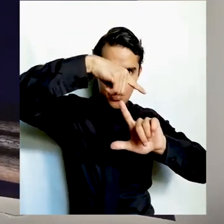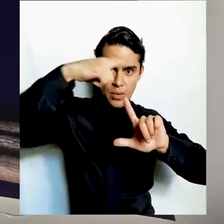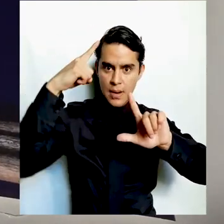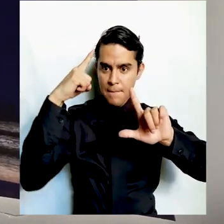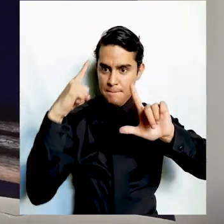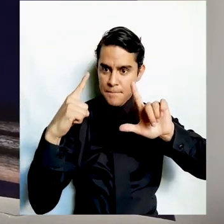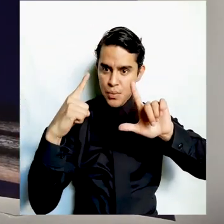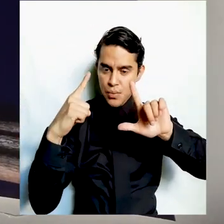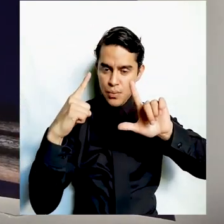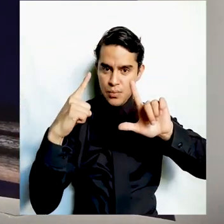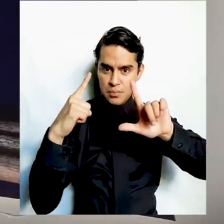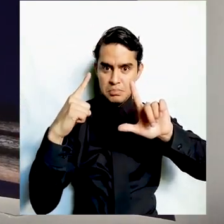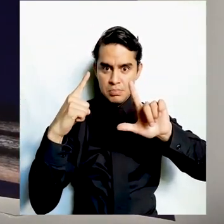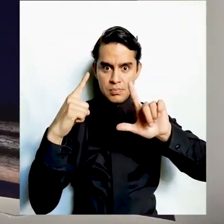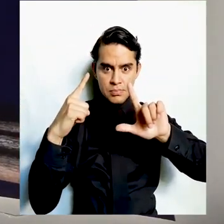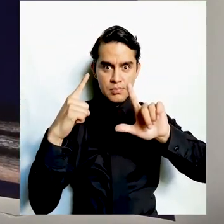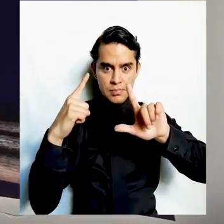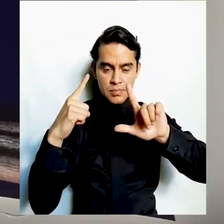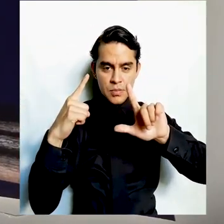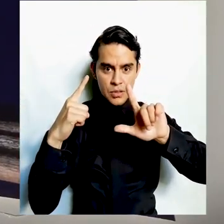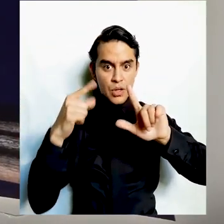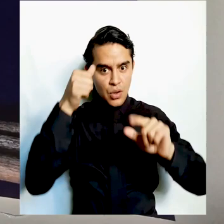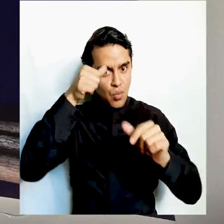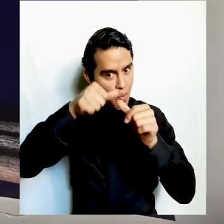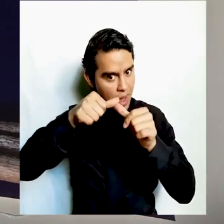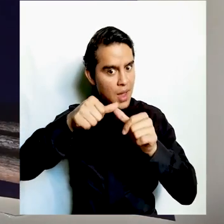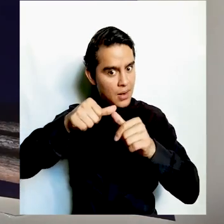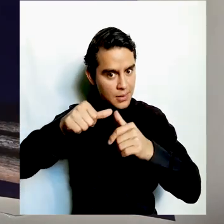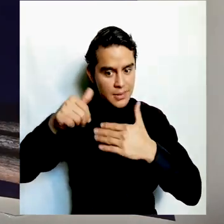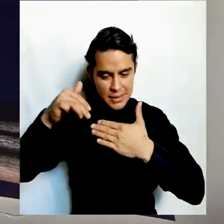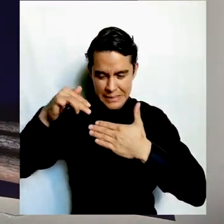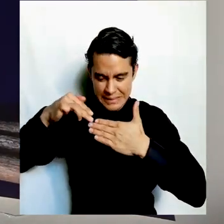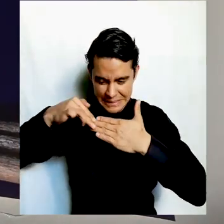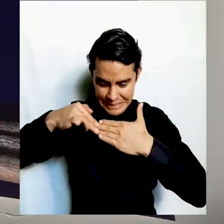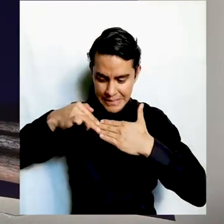Recuerda reforzar las esquinas para evitar que se muevan.